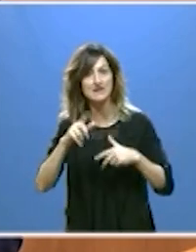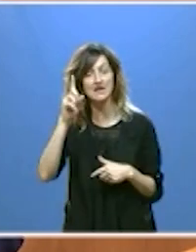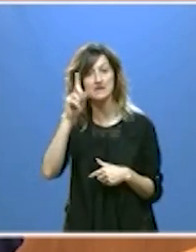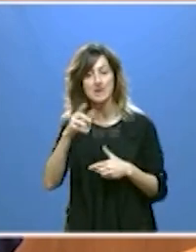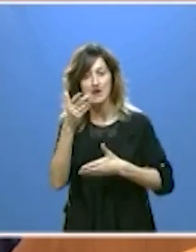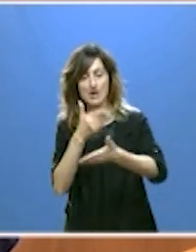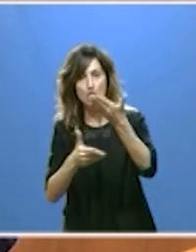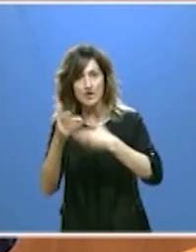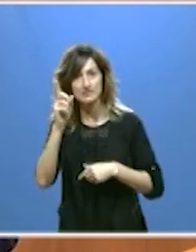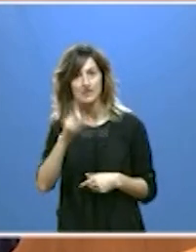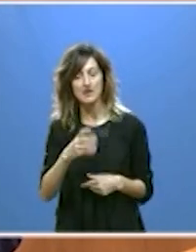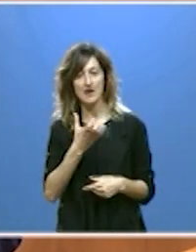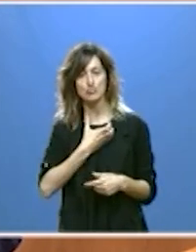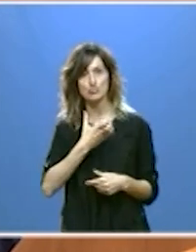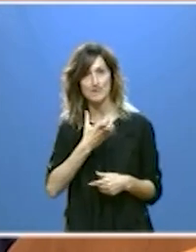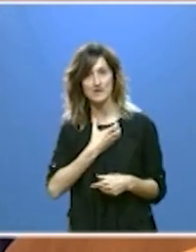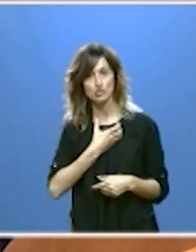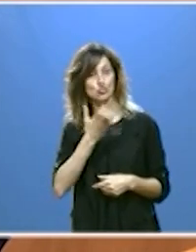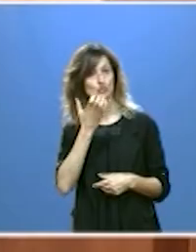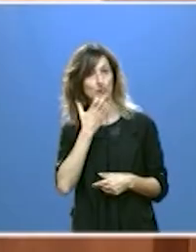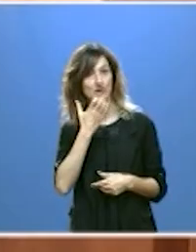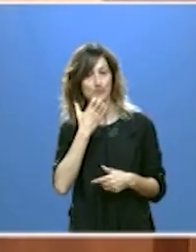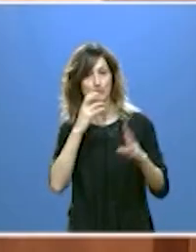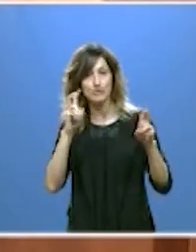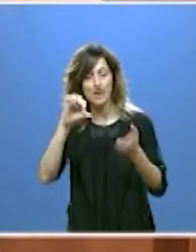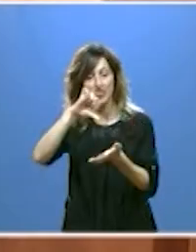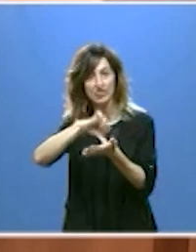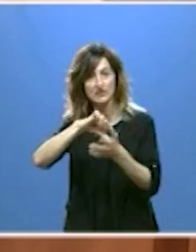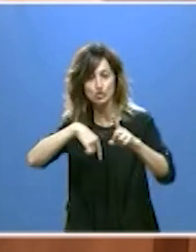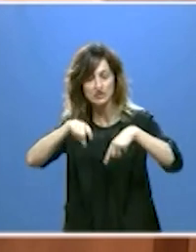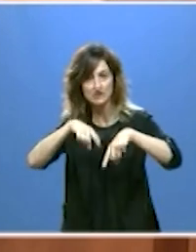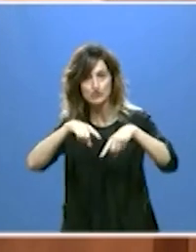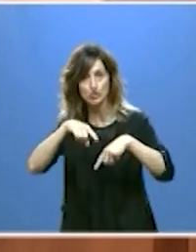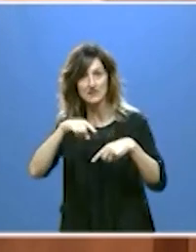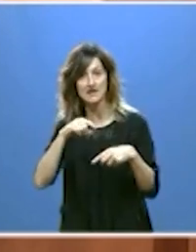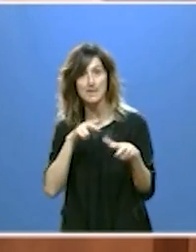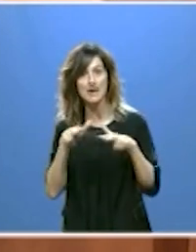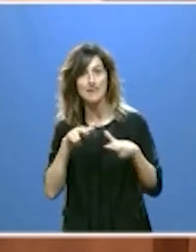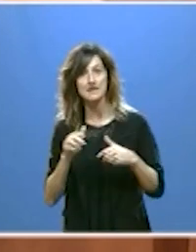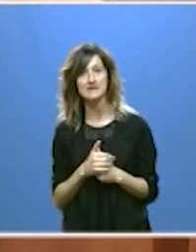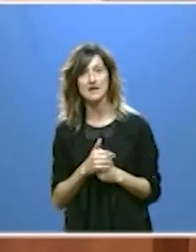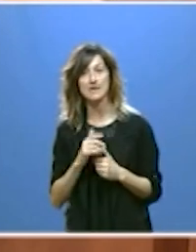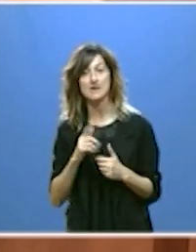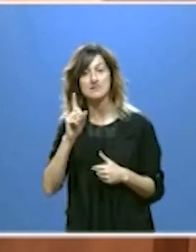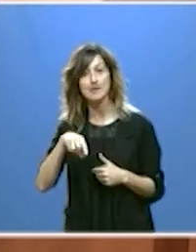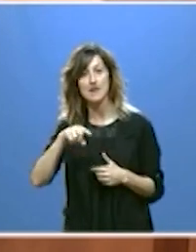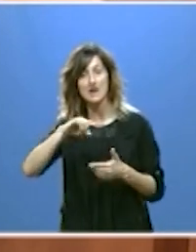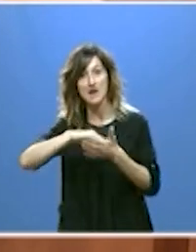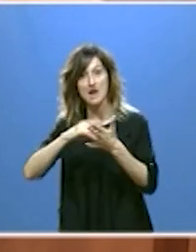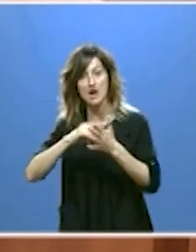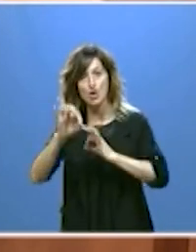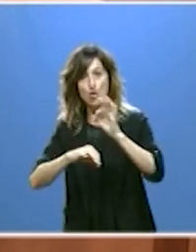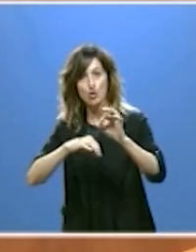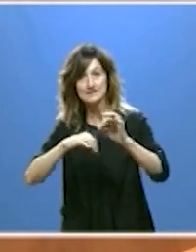colaboramos también con ayuntamientos con actuaciones en el centro de transportes de Benavente, el área logística industrial